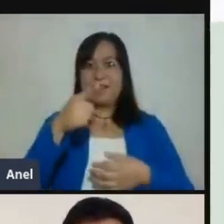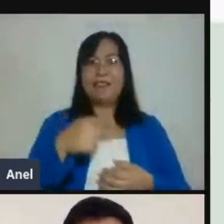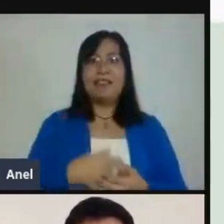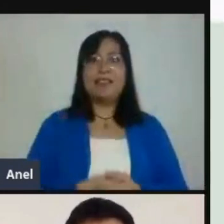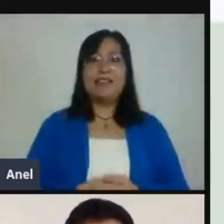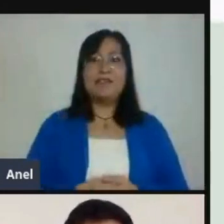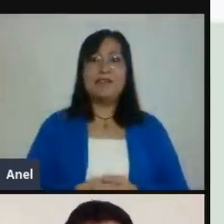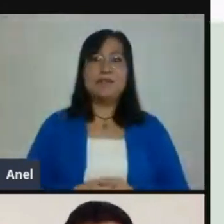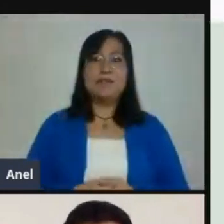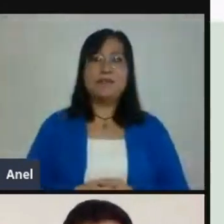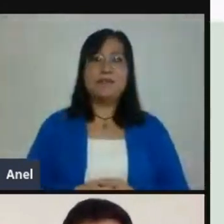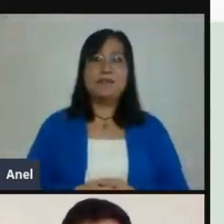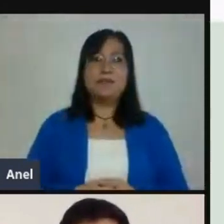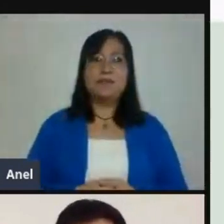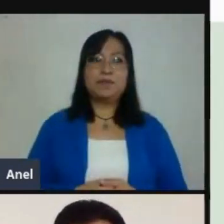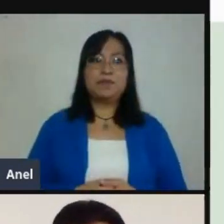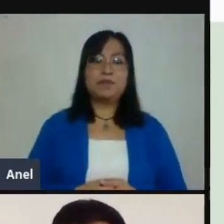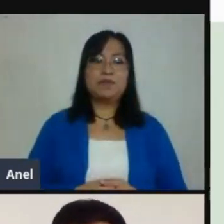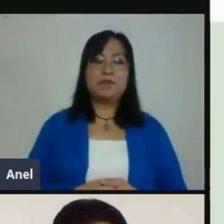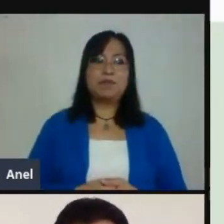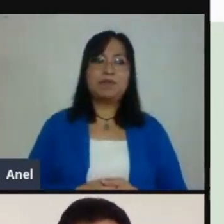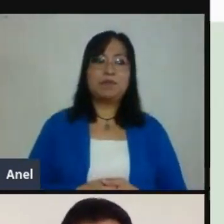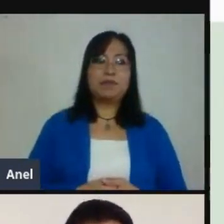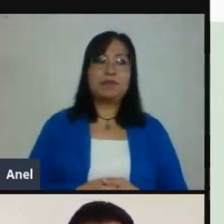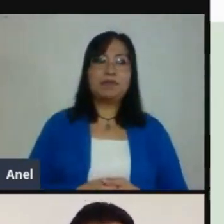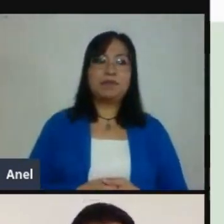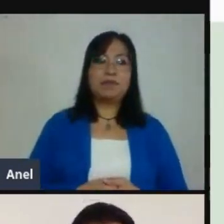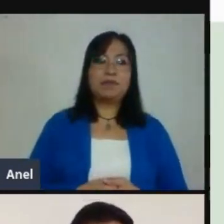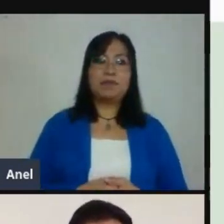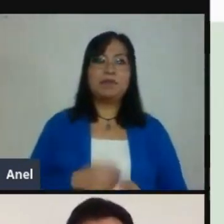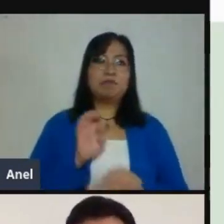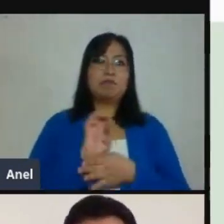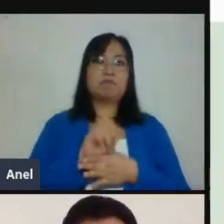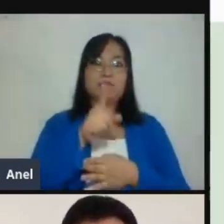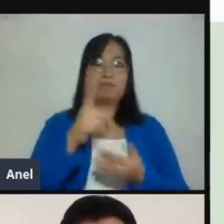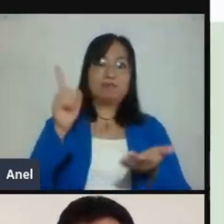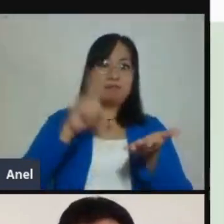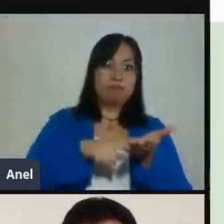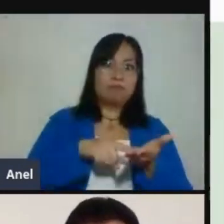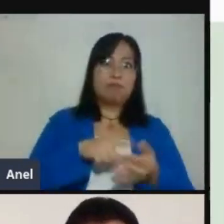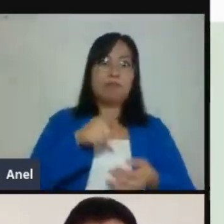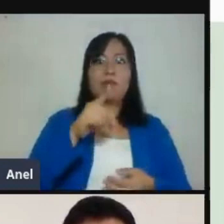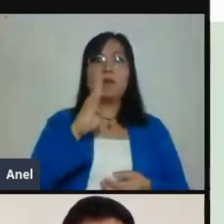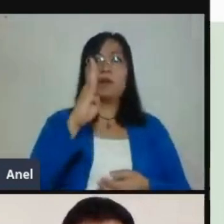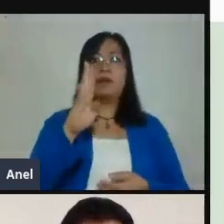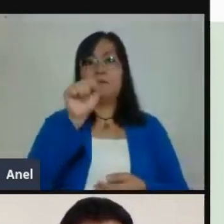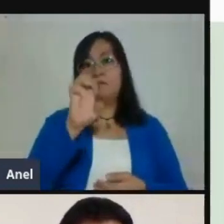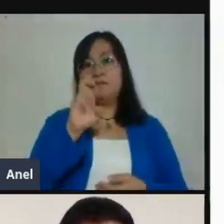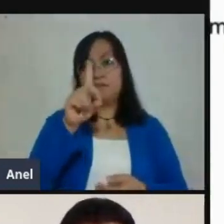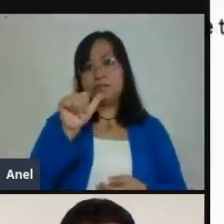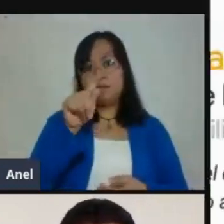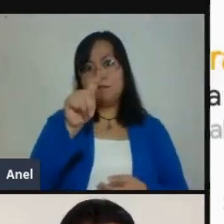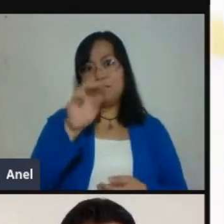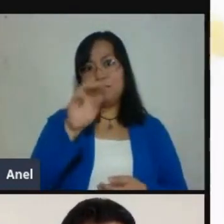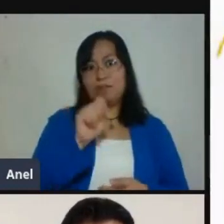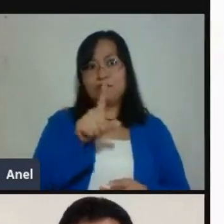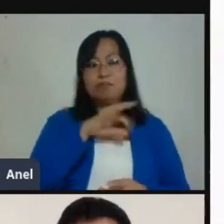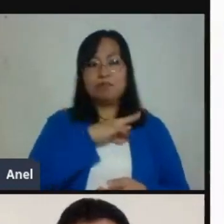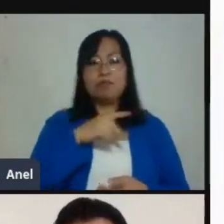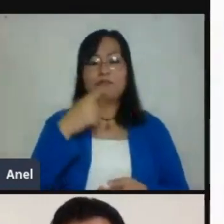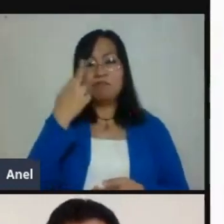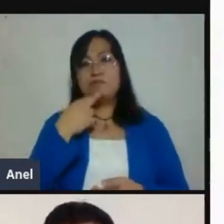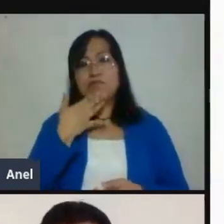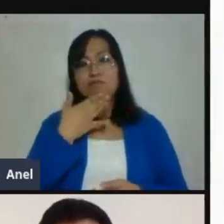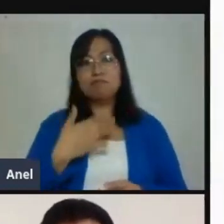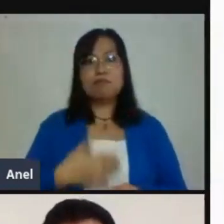vamos a poder tener las respuestas e incluso vamos a poder acceder a una base de datos donde va a estar de manera muy ordenada.